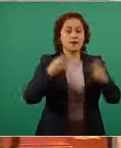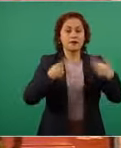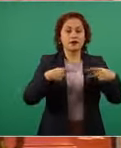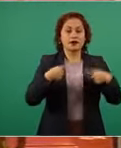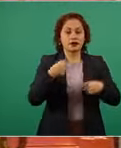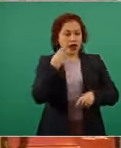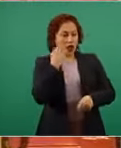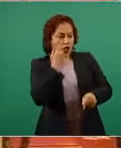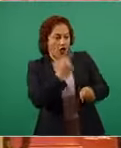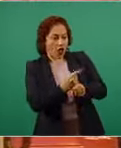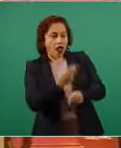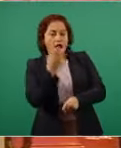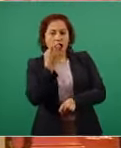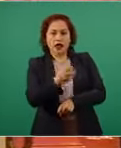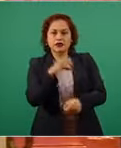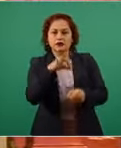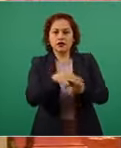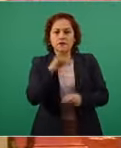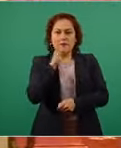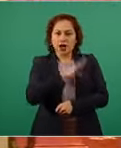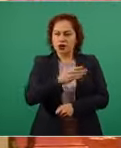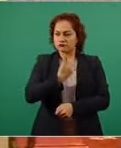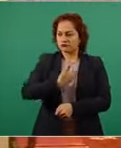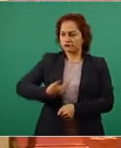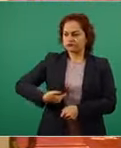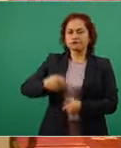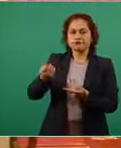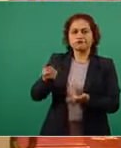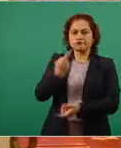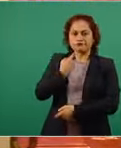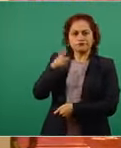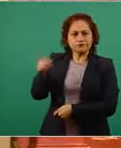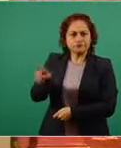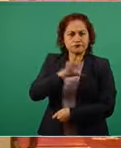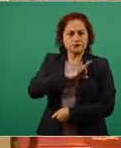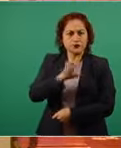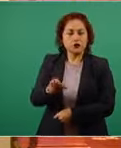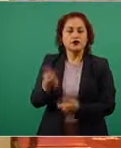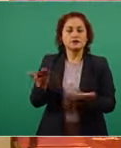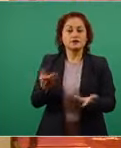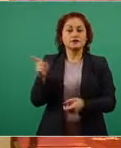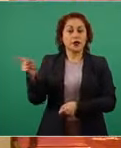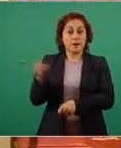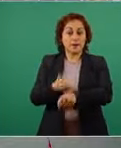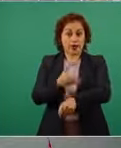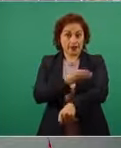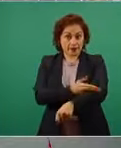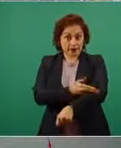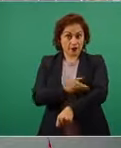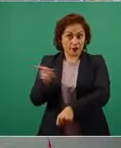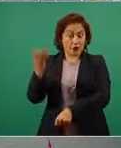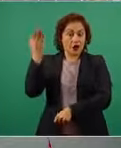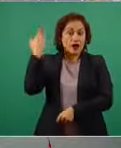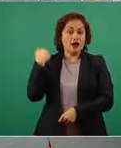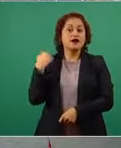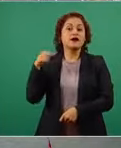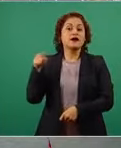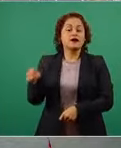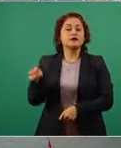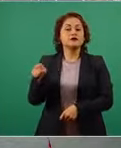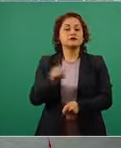parte del Ejecutivo Federal. Madero, como ningún otro presidente en la historia, procuró que las elecciones